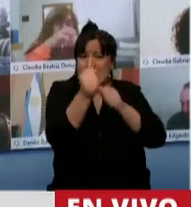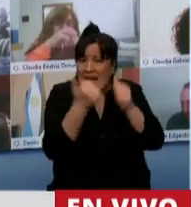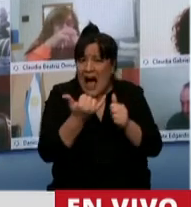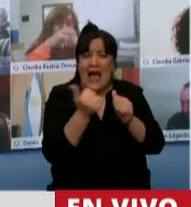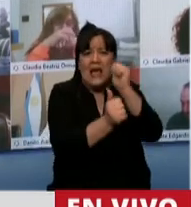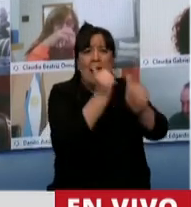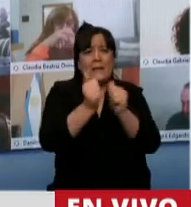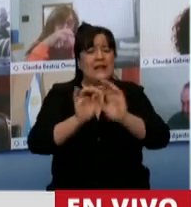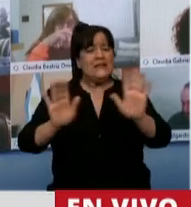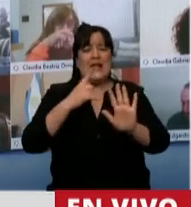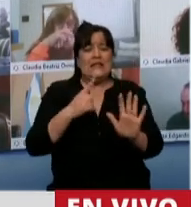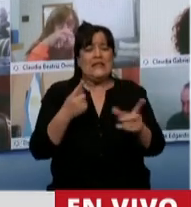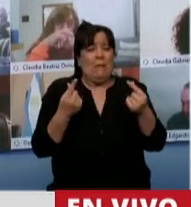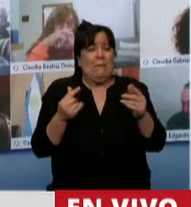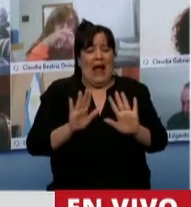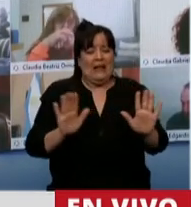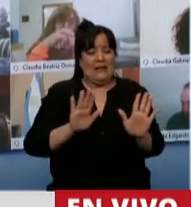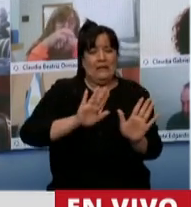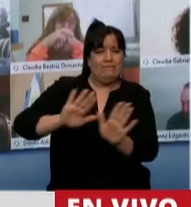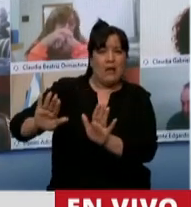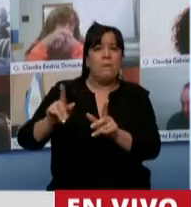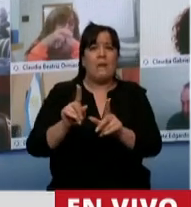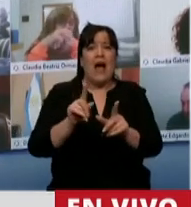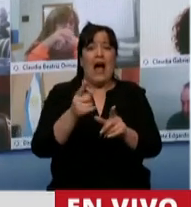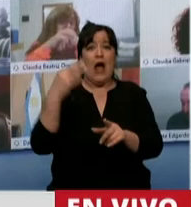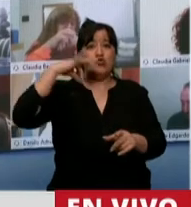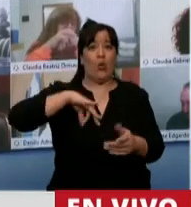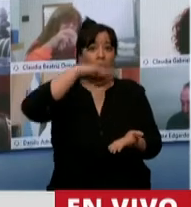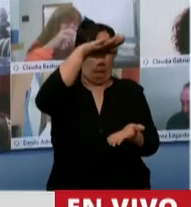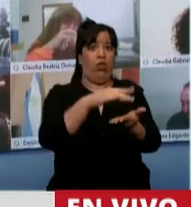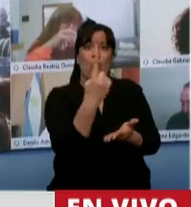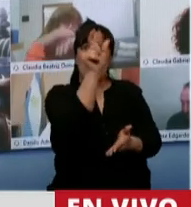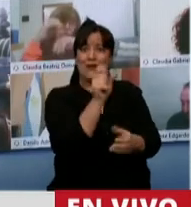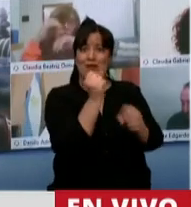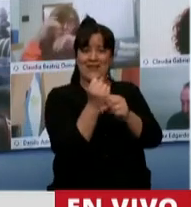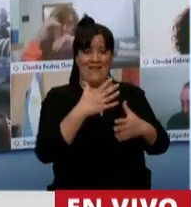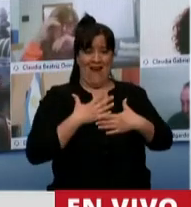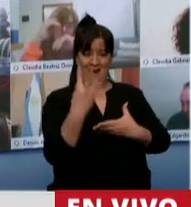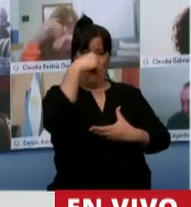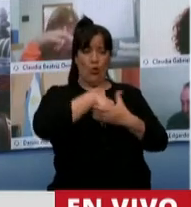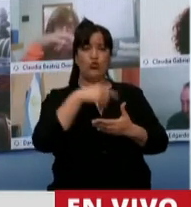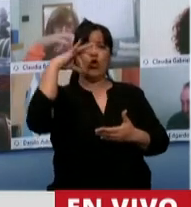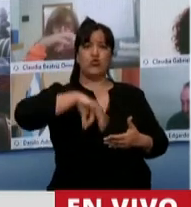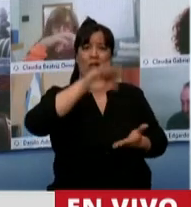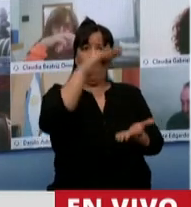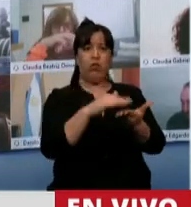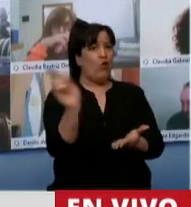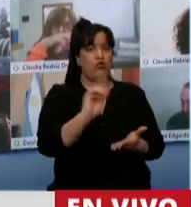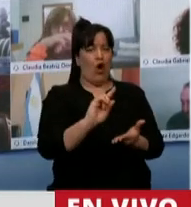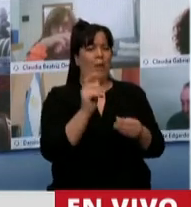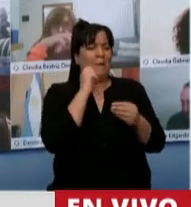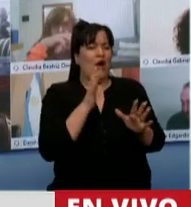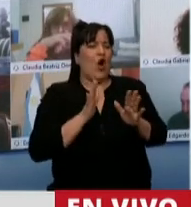sacrificar su capital antes de reducirle el sueldo a uno de sus trabajadores. Y eso es también lo que estamos